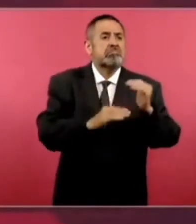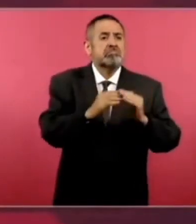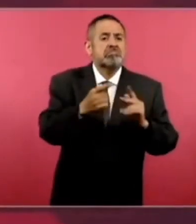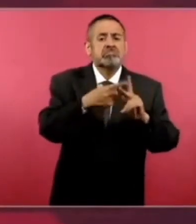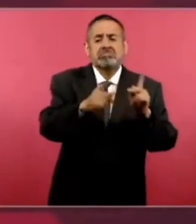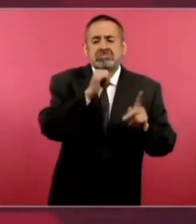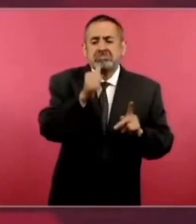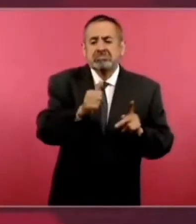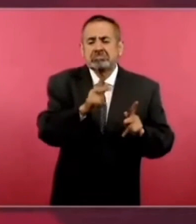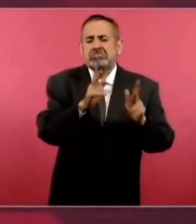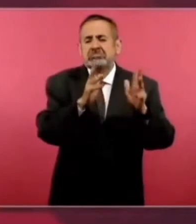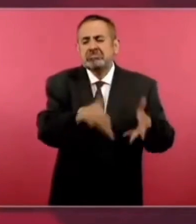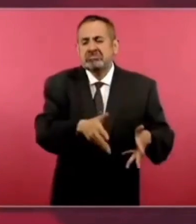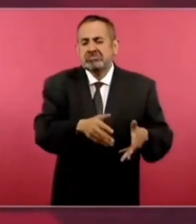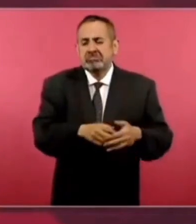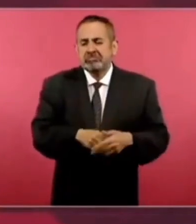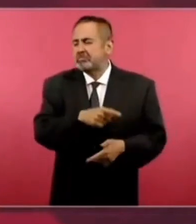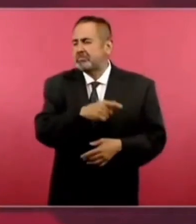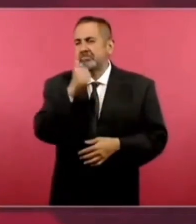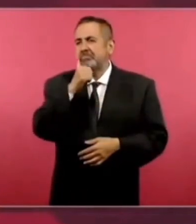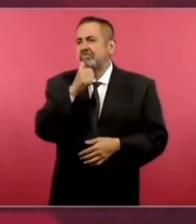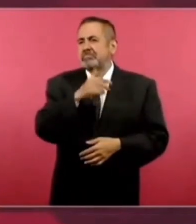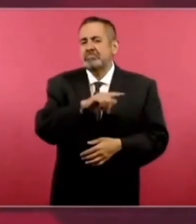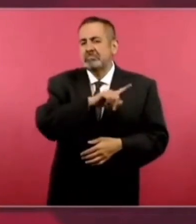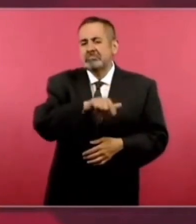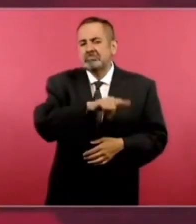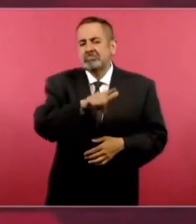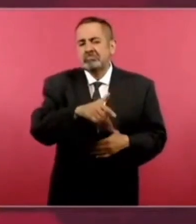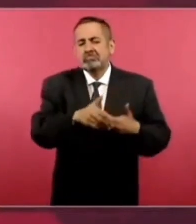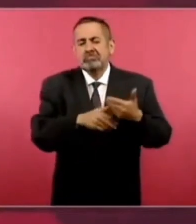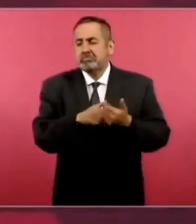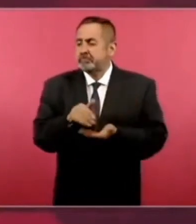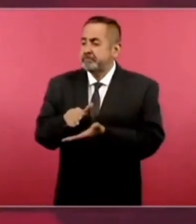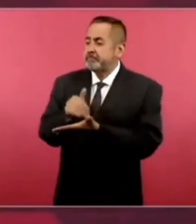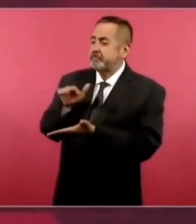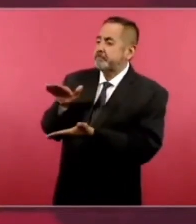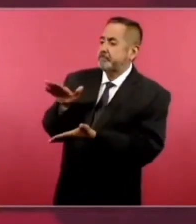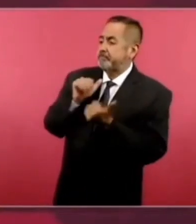Se llevaban hasta el anticipo.